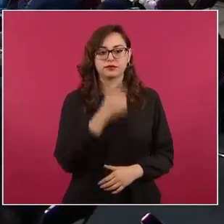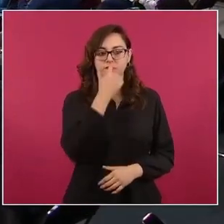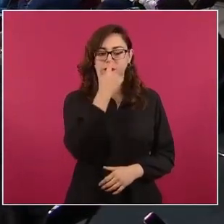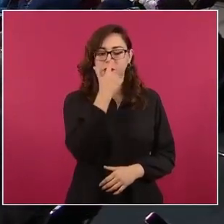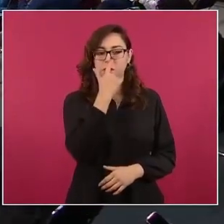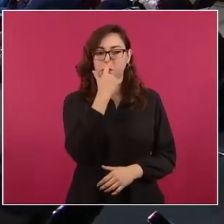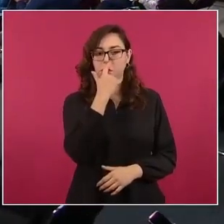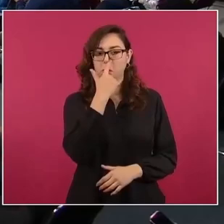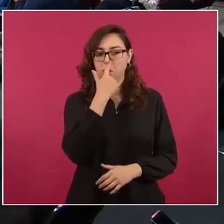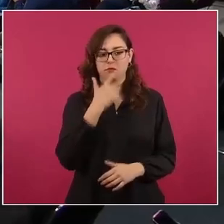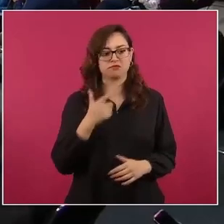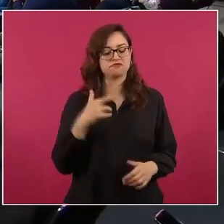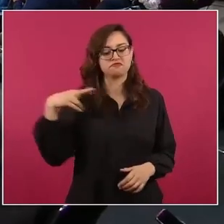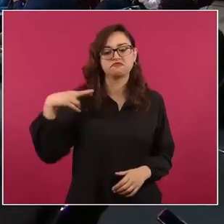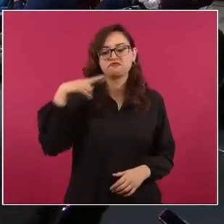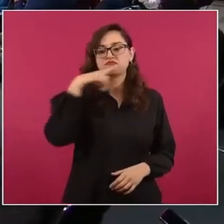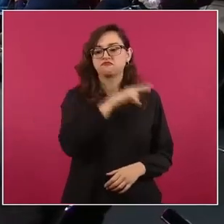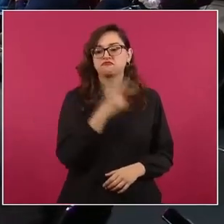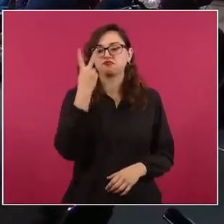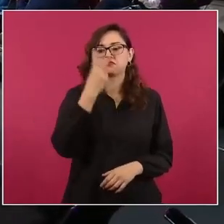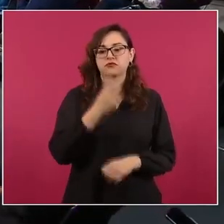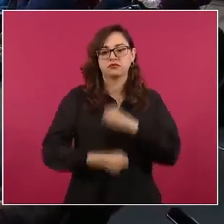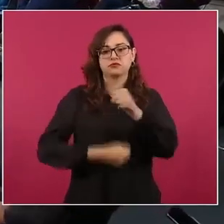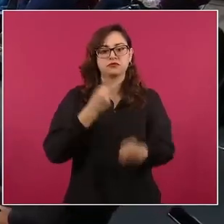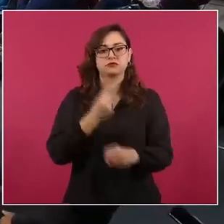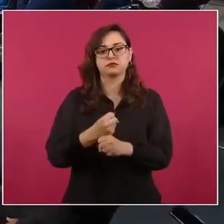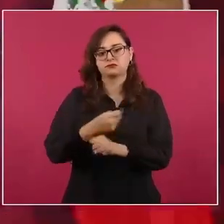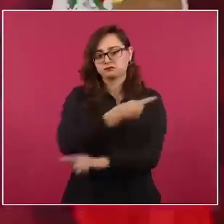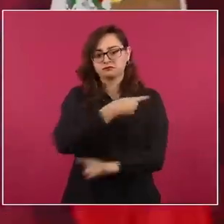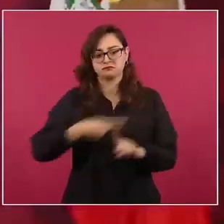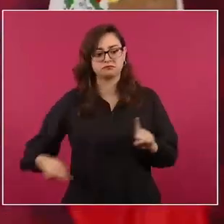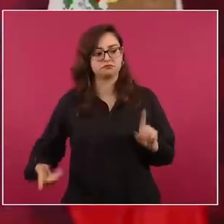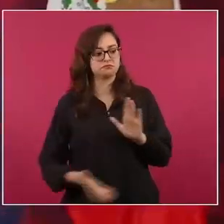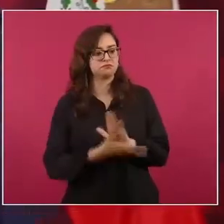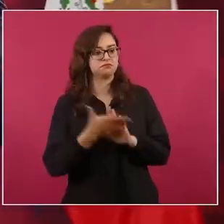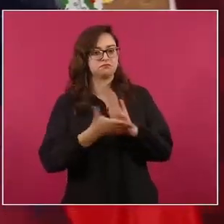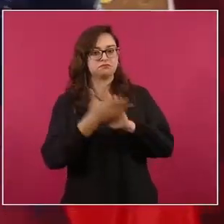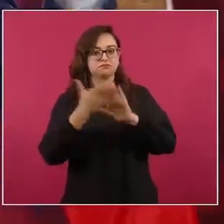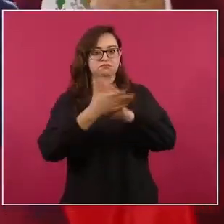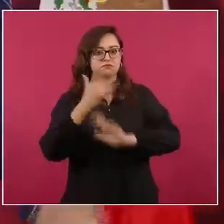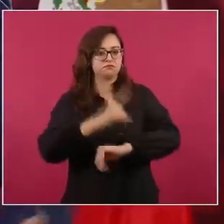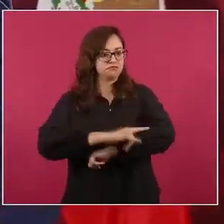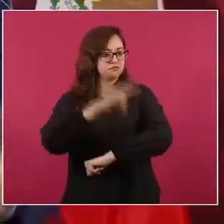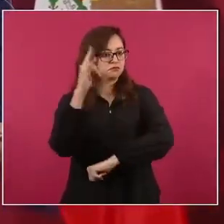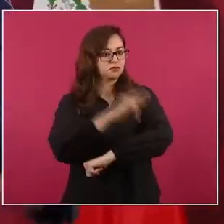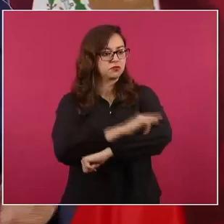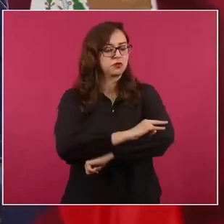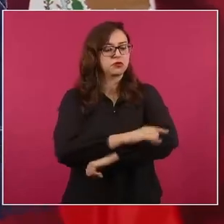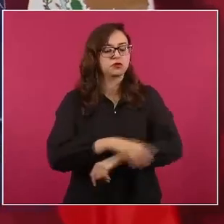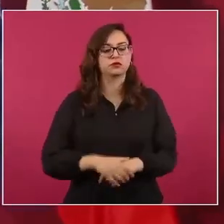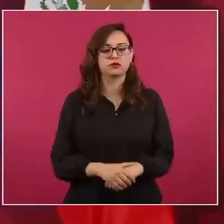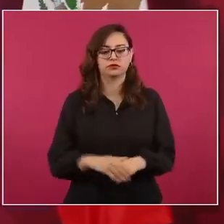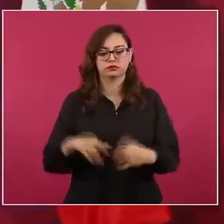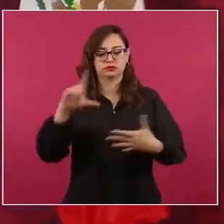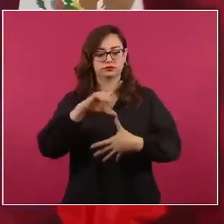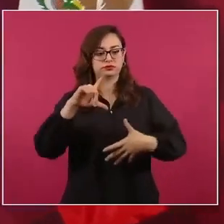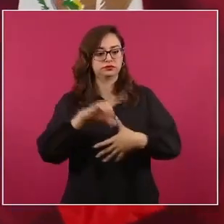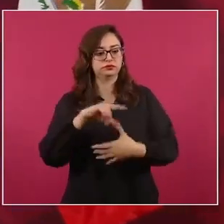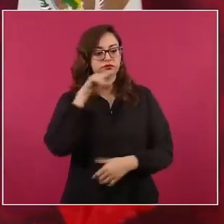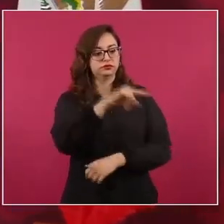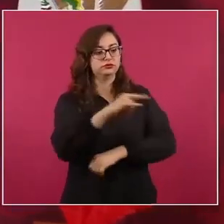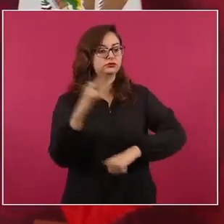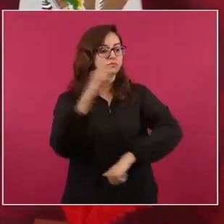Dos años y medio un aeropuerto, el mejor aeropuerto de América Latina,